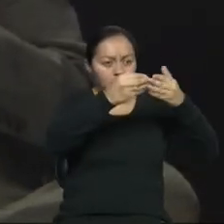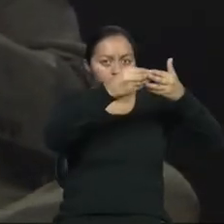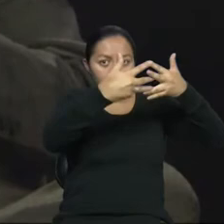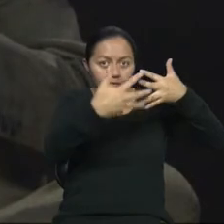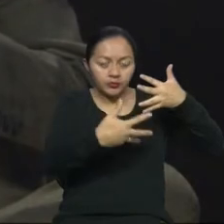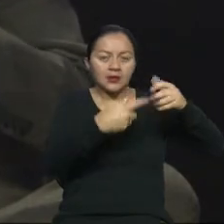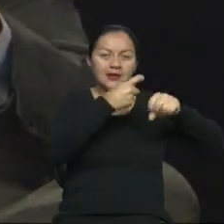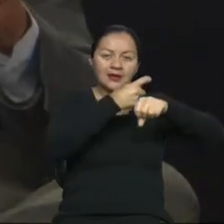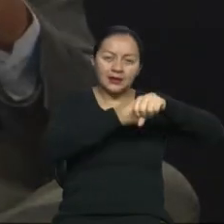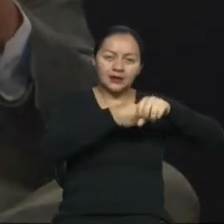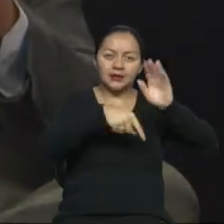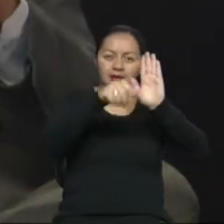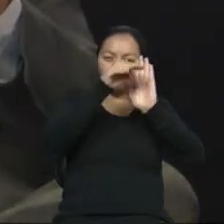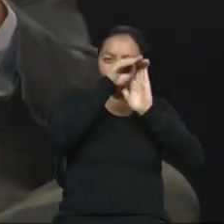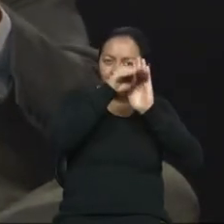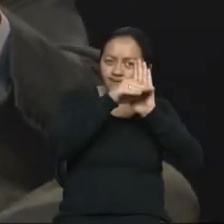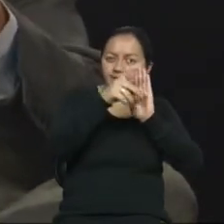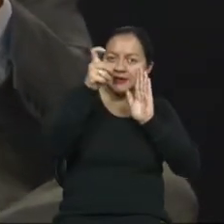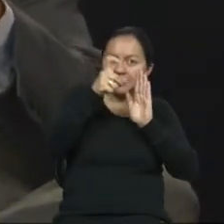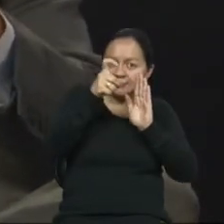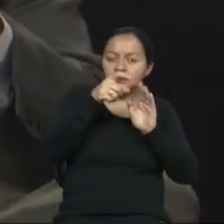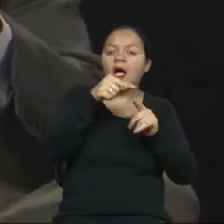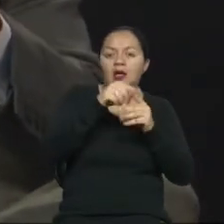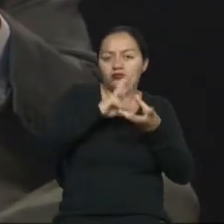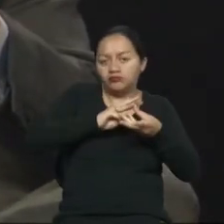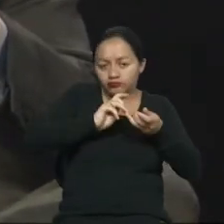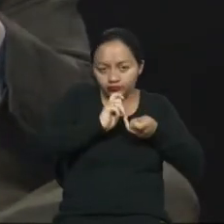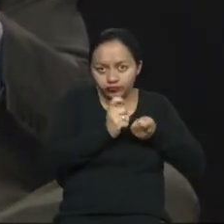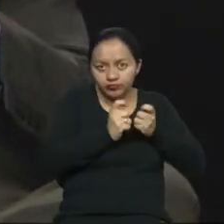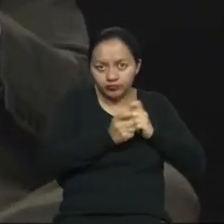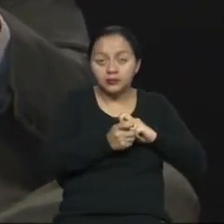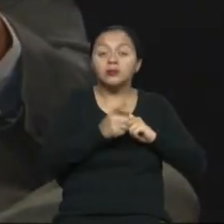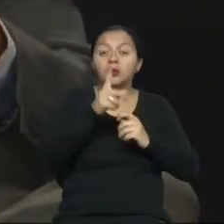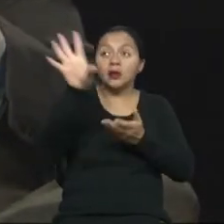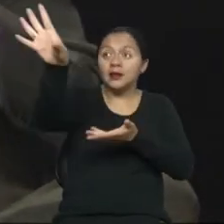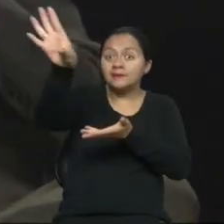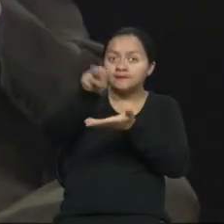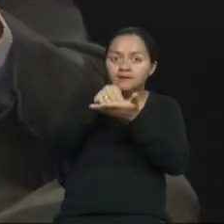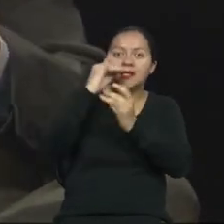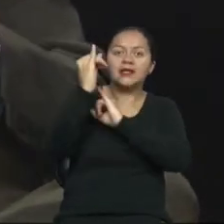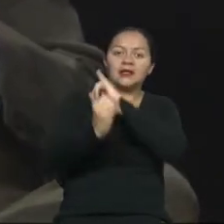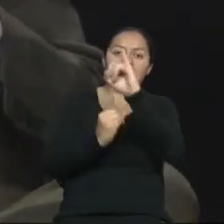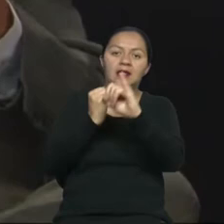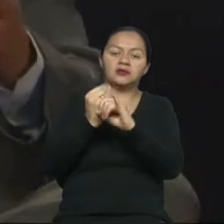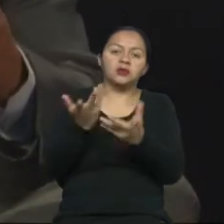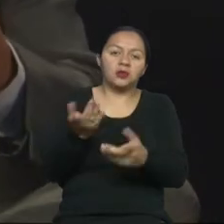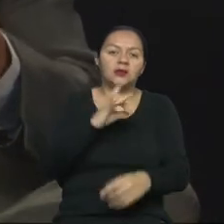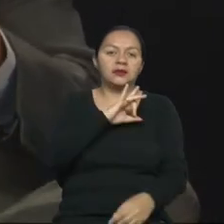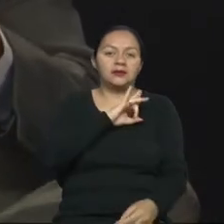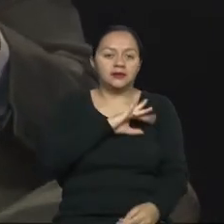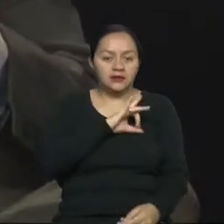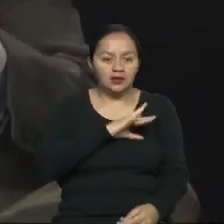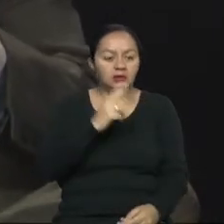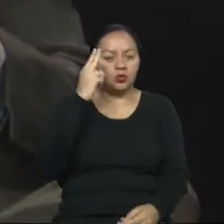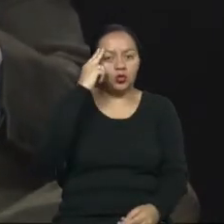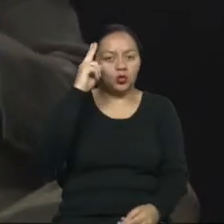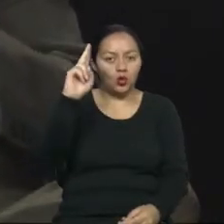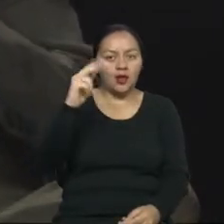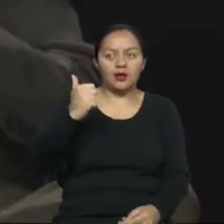y muchos aspectos que hemos tomado de base de normas extranjeras, chilenas, uruguayas, canadienses,